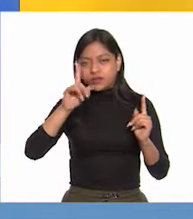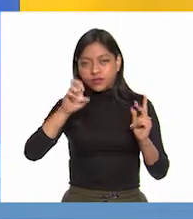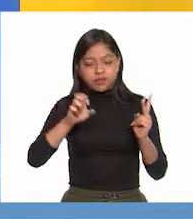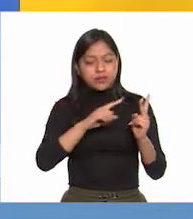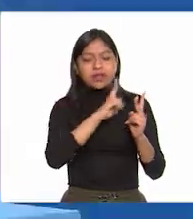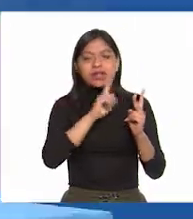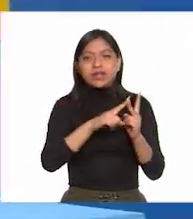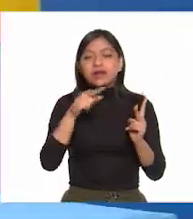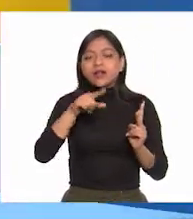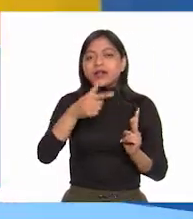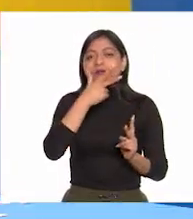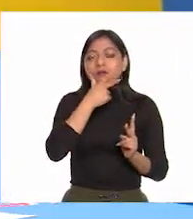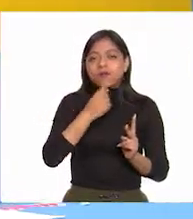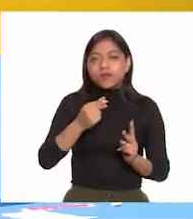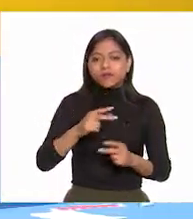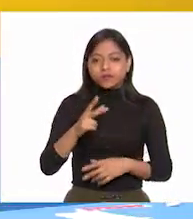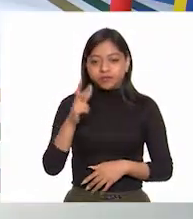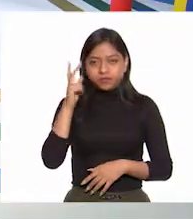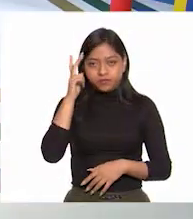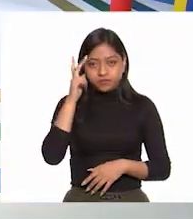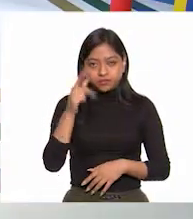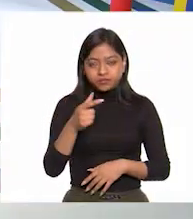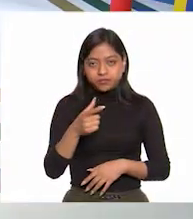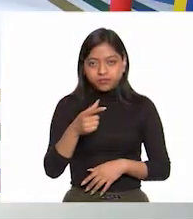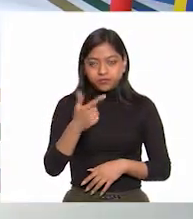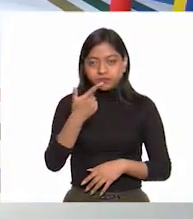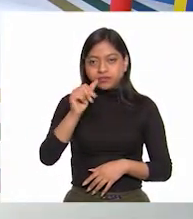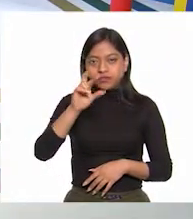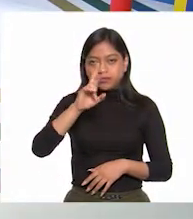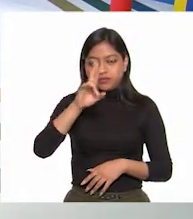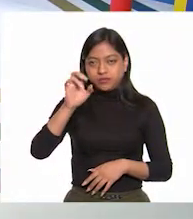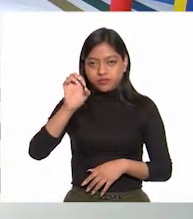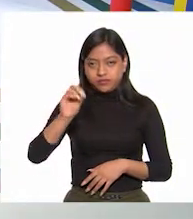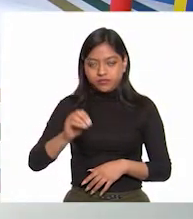Te ayudo a ponerlos en el pizarrón. Muchas gracias.